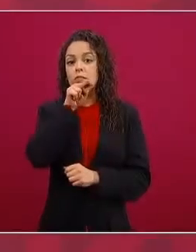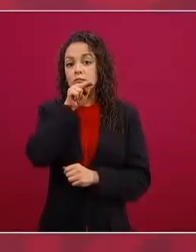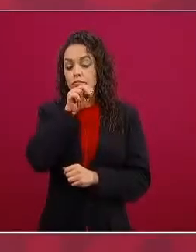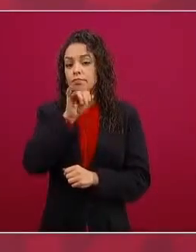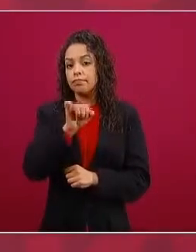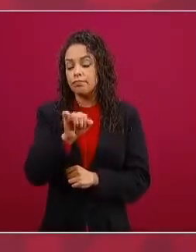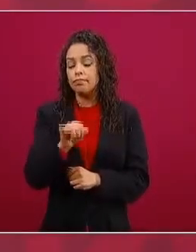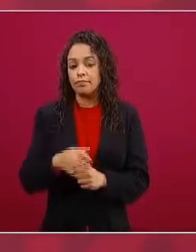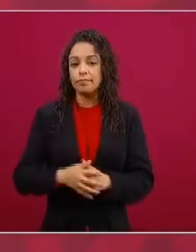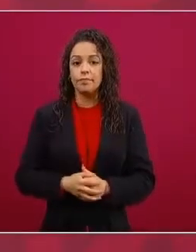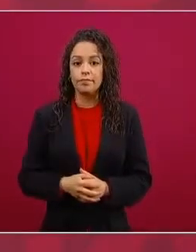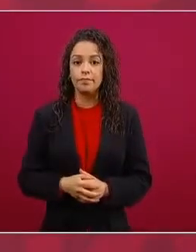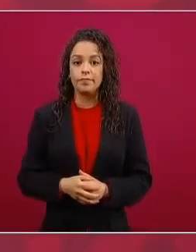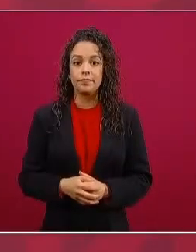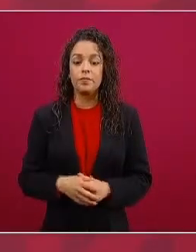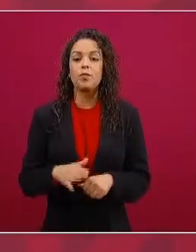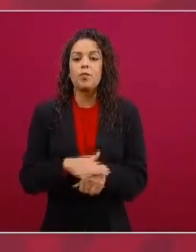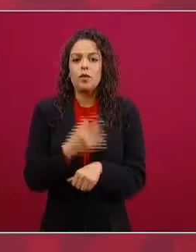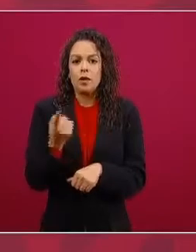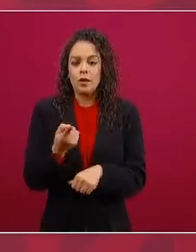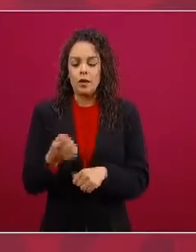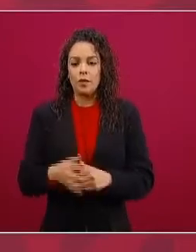y se van a mostrar